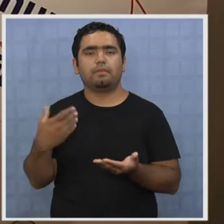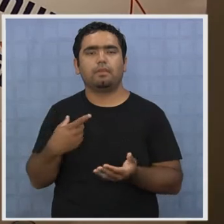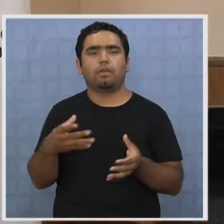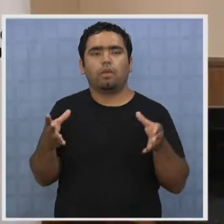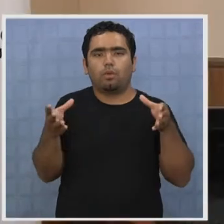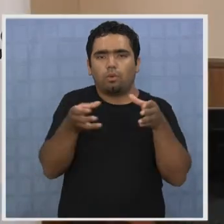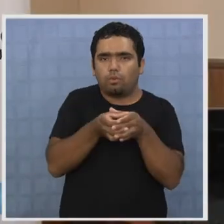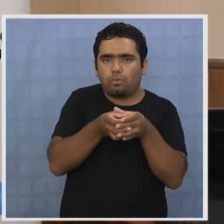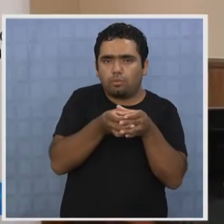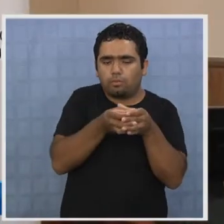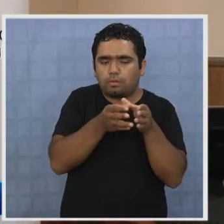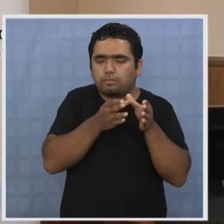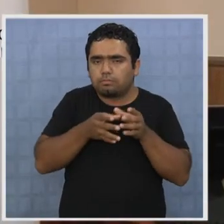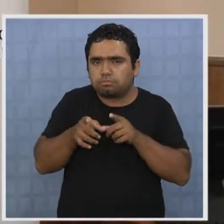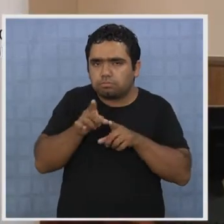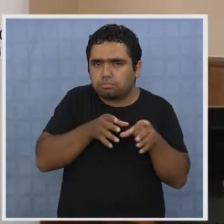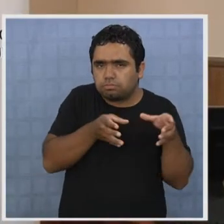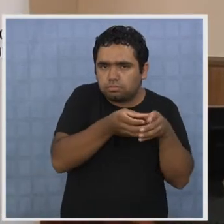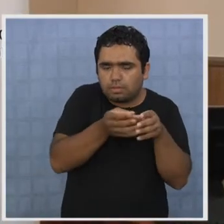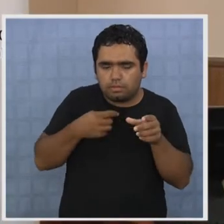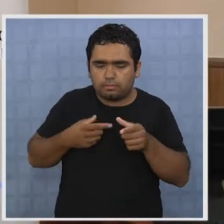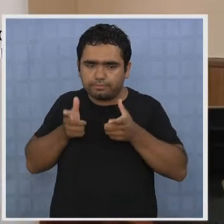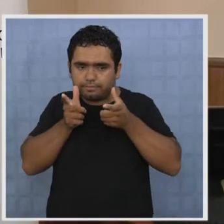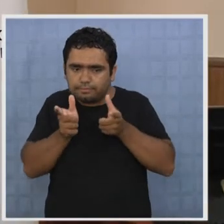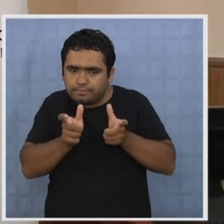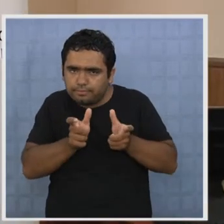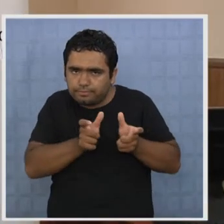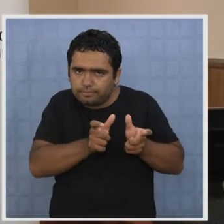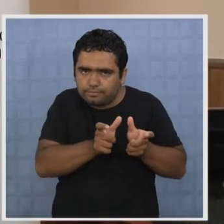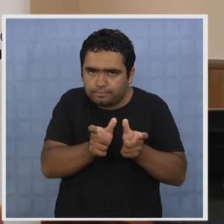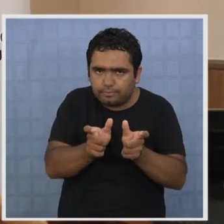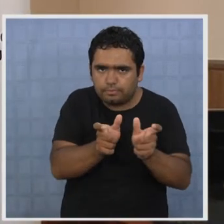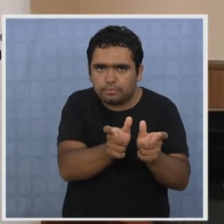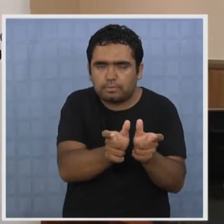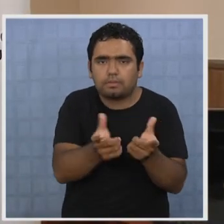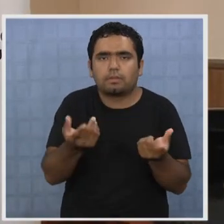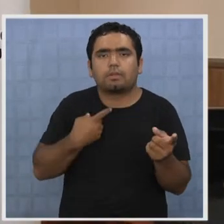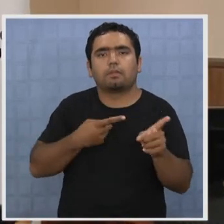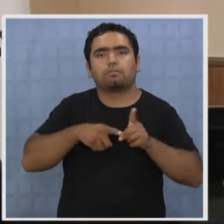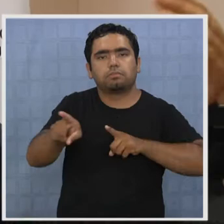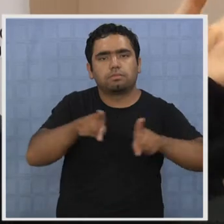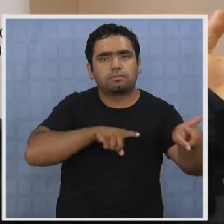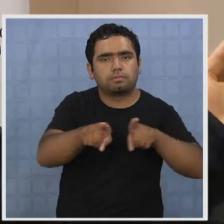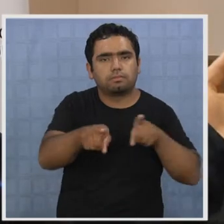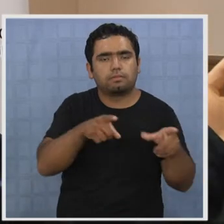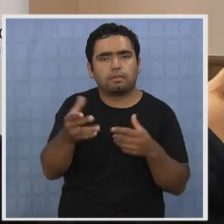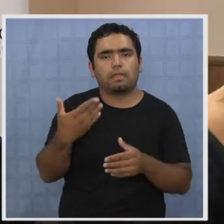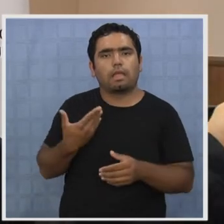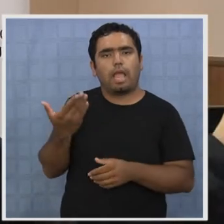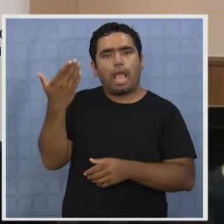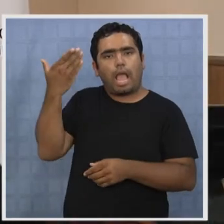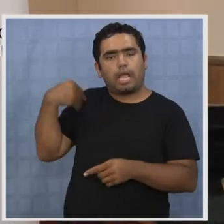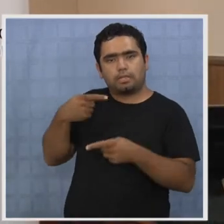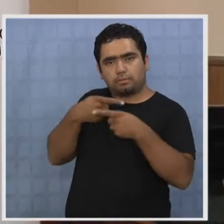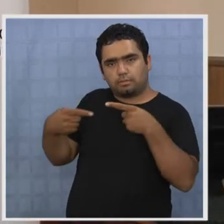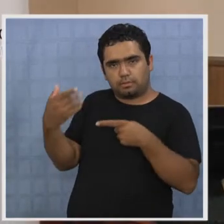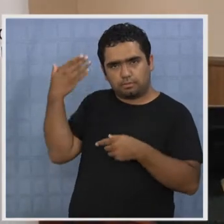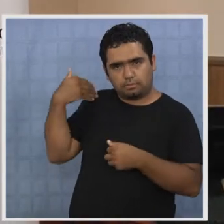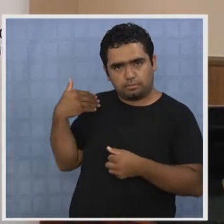grupos organizados. Esto es como consecuencia también de la diligencia que se realizó hace una semana atrás.